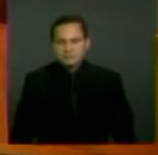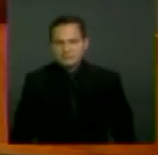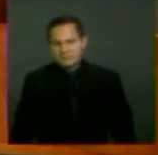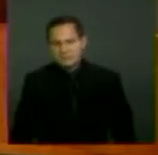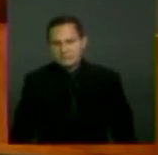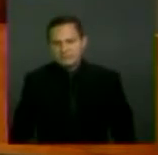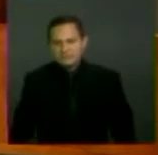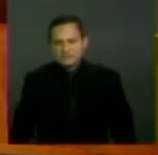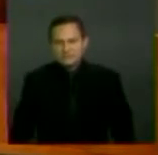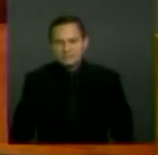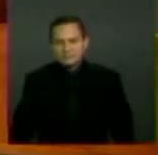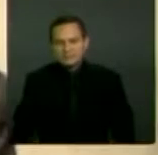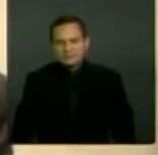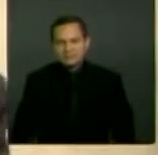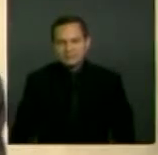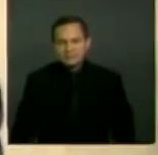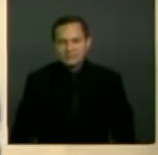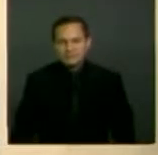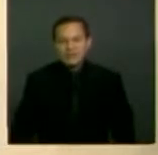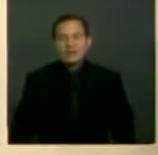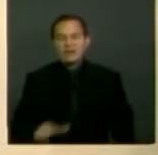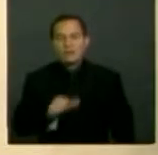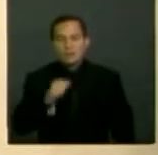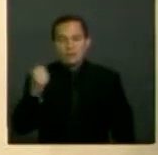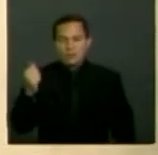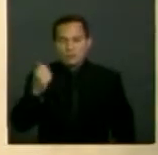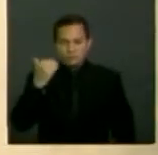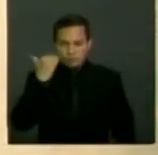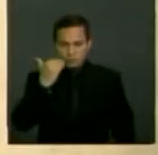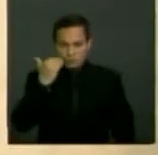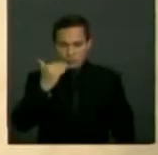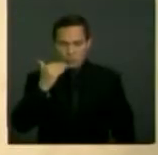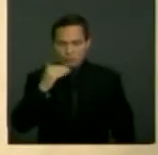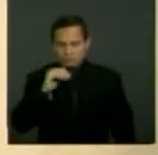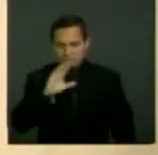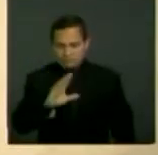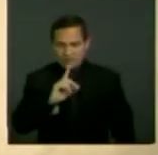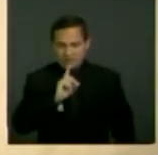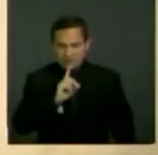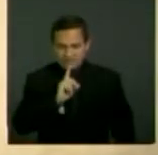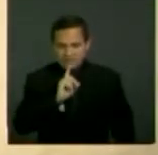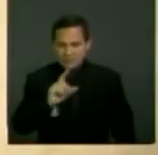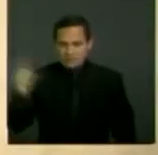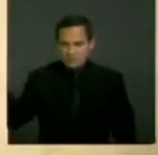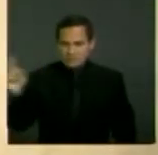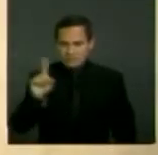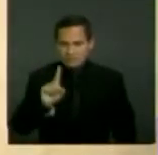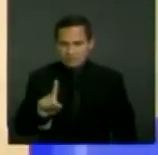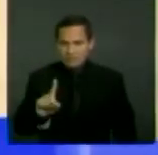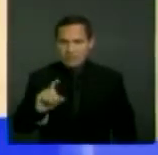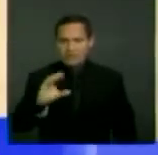A continuación, interviene el representante del Movimiento Cimarron, doctor.